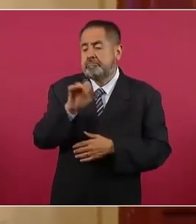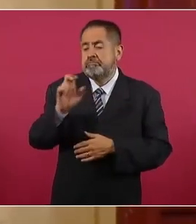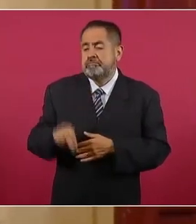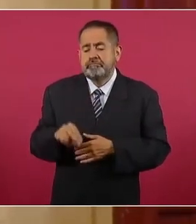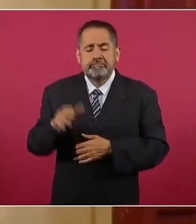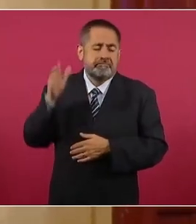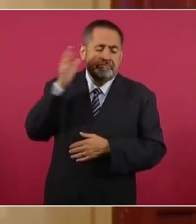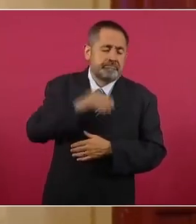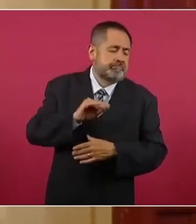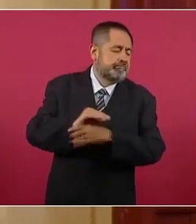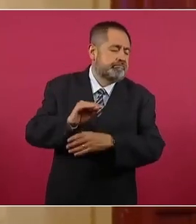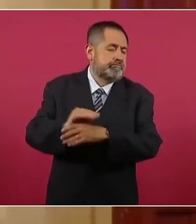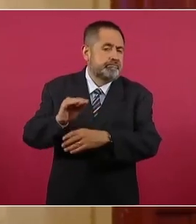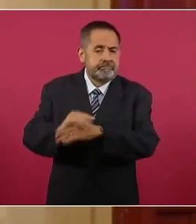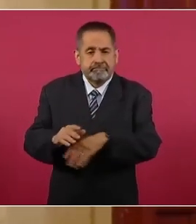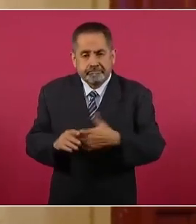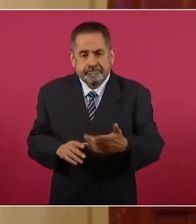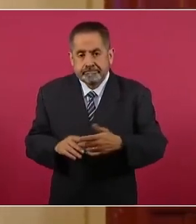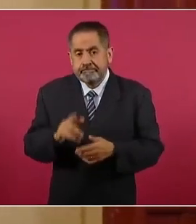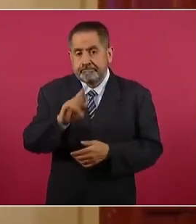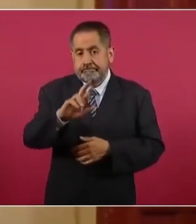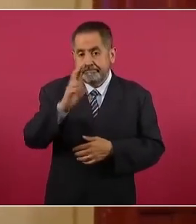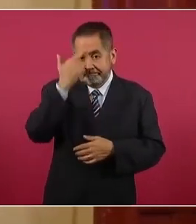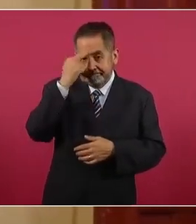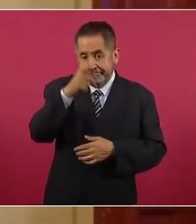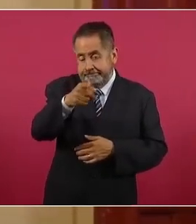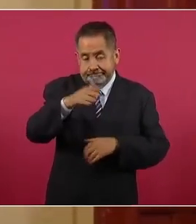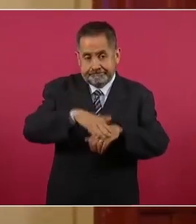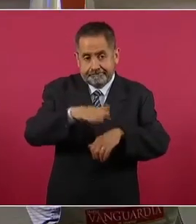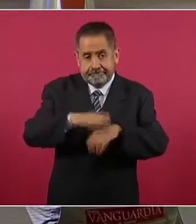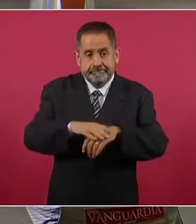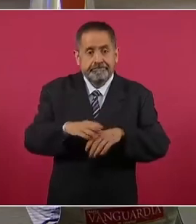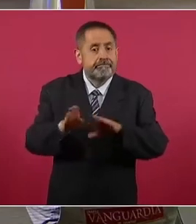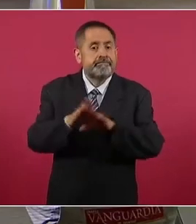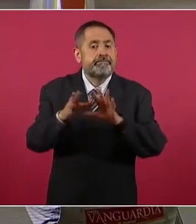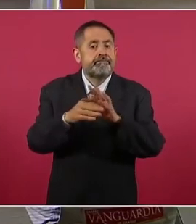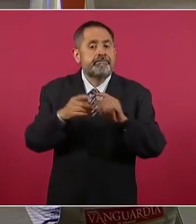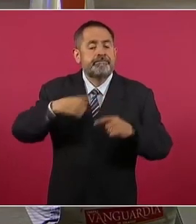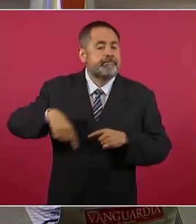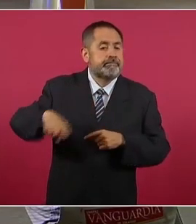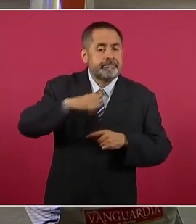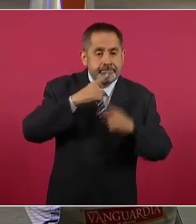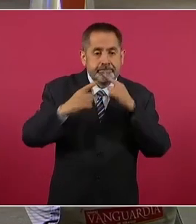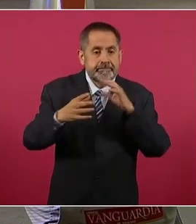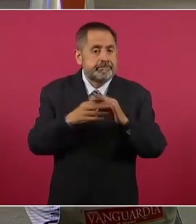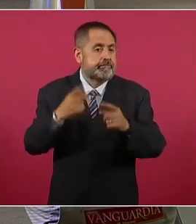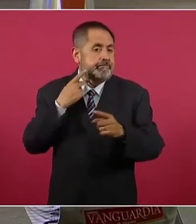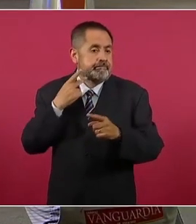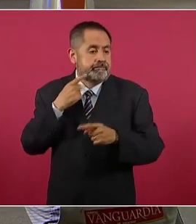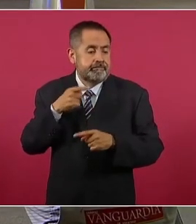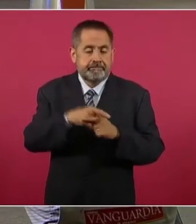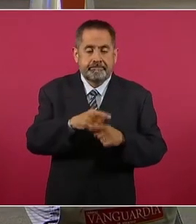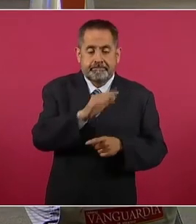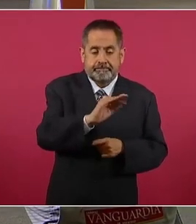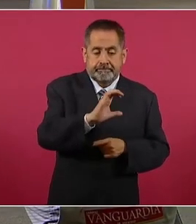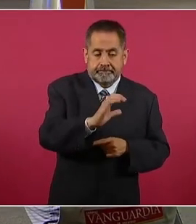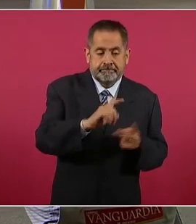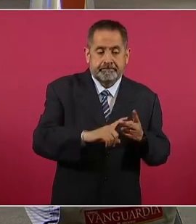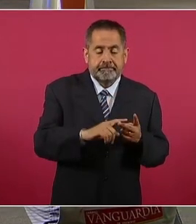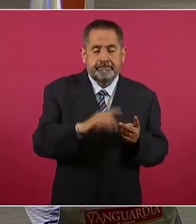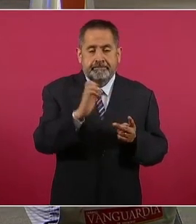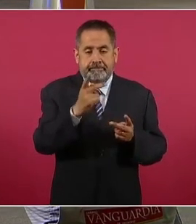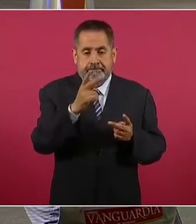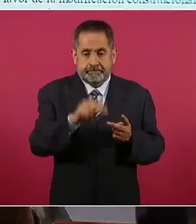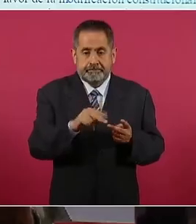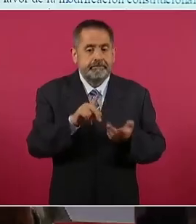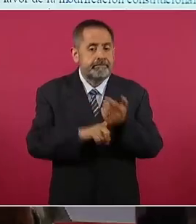de la ignominia, recordemos que mediante un acuerdo político entre Calderón y Peña Nieto Nieto,